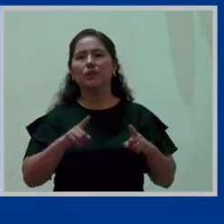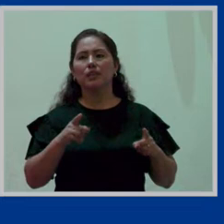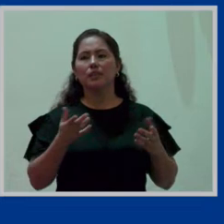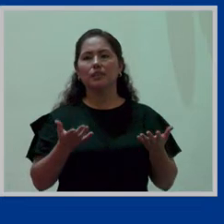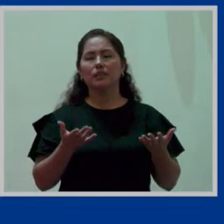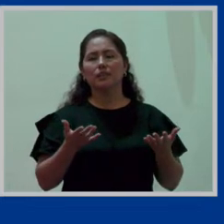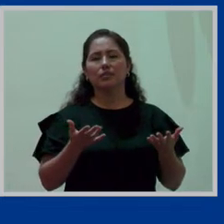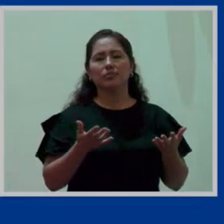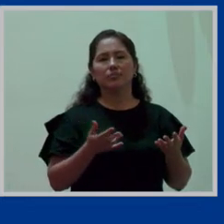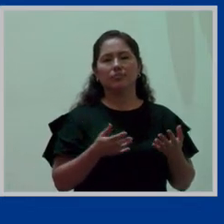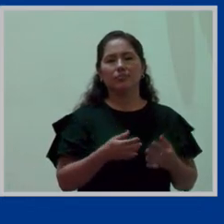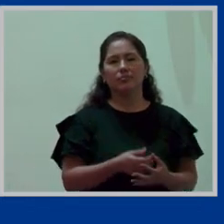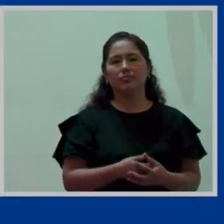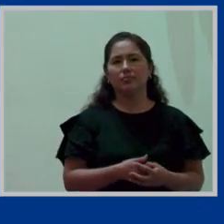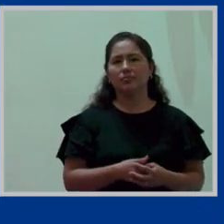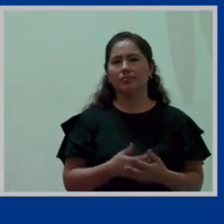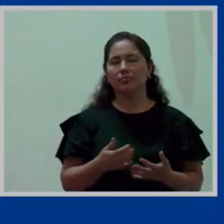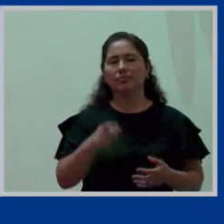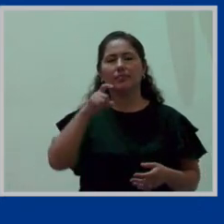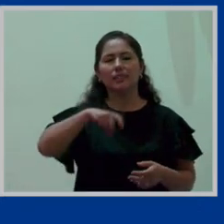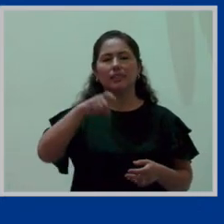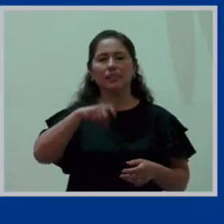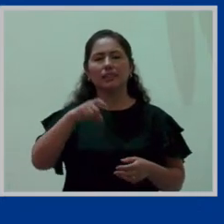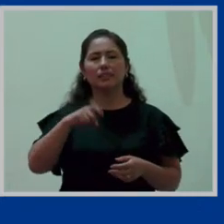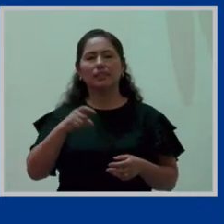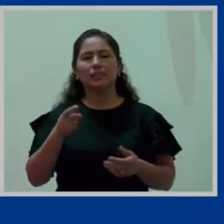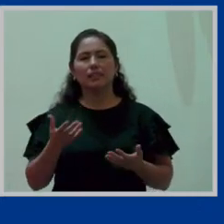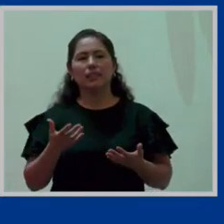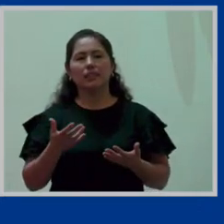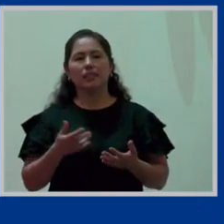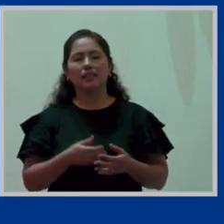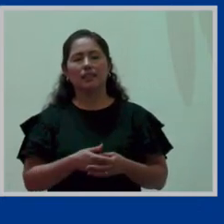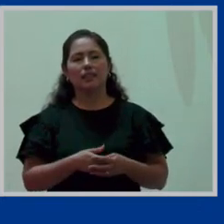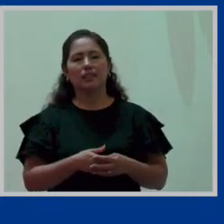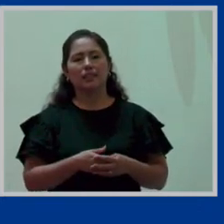es la necesidad de